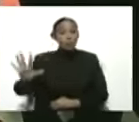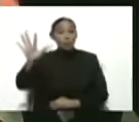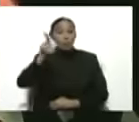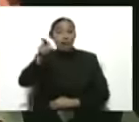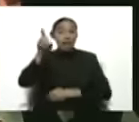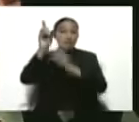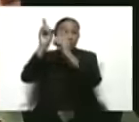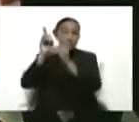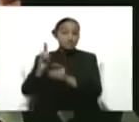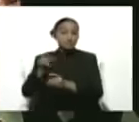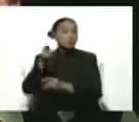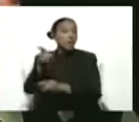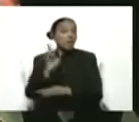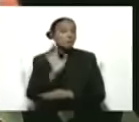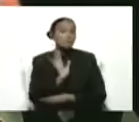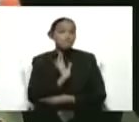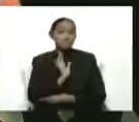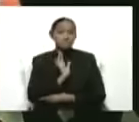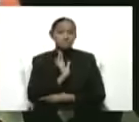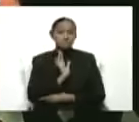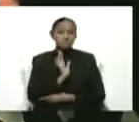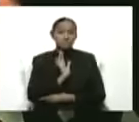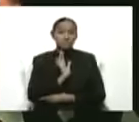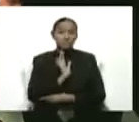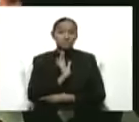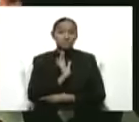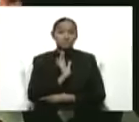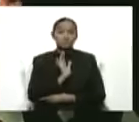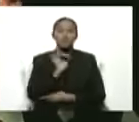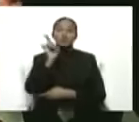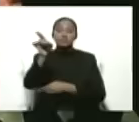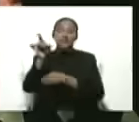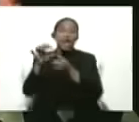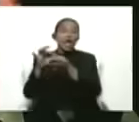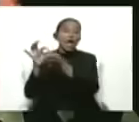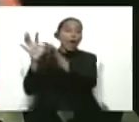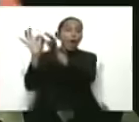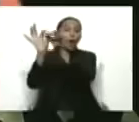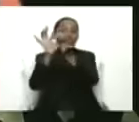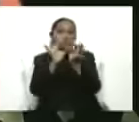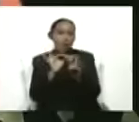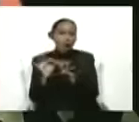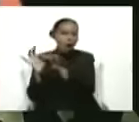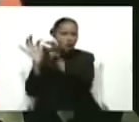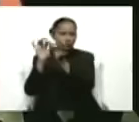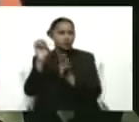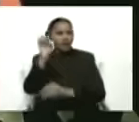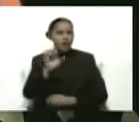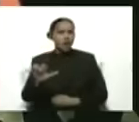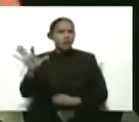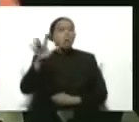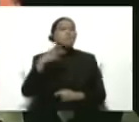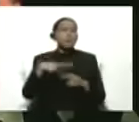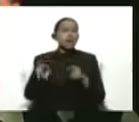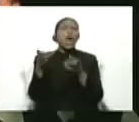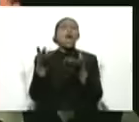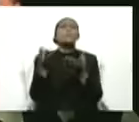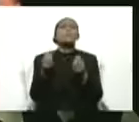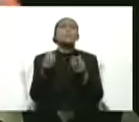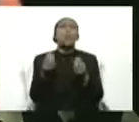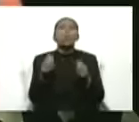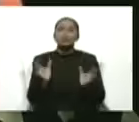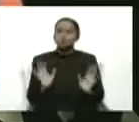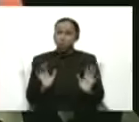decisión de esa famosa Unión. ¿Ok? Pero hay muchos, muchísimos, igual que